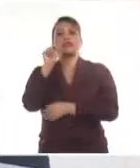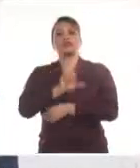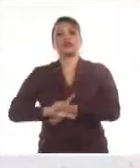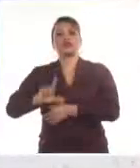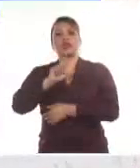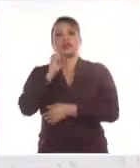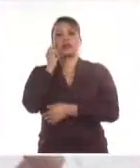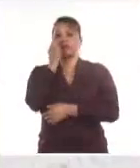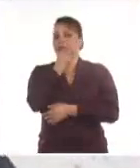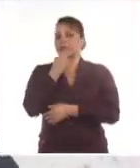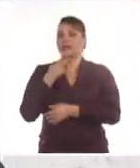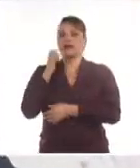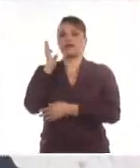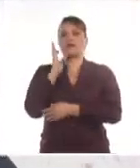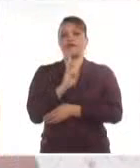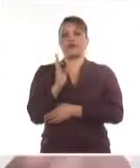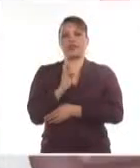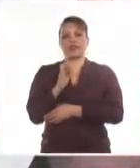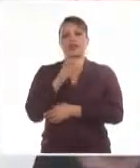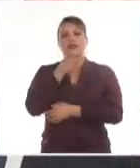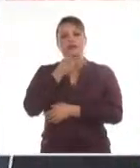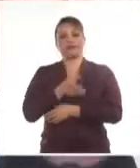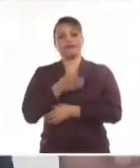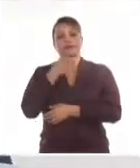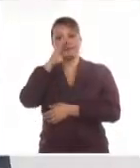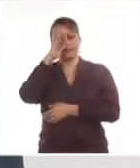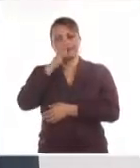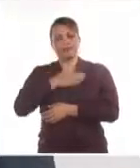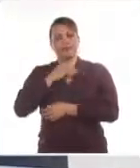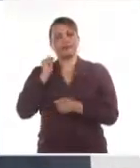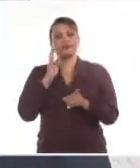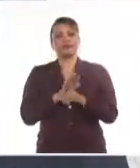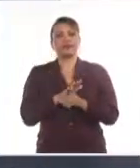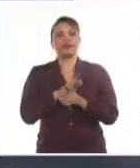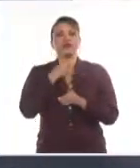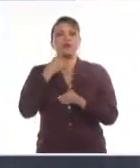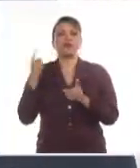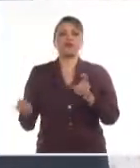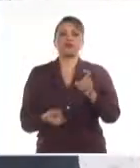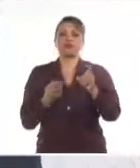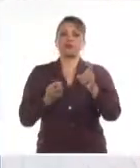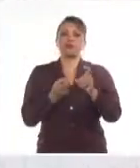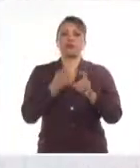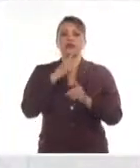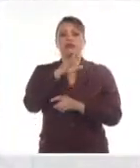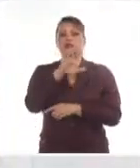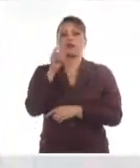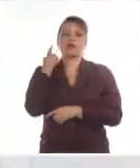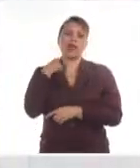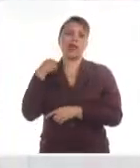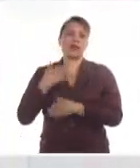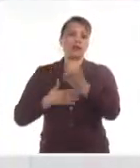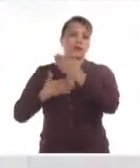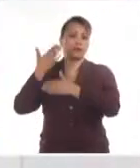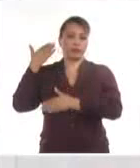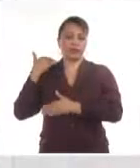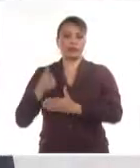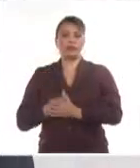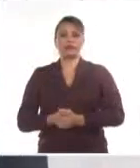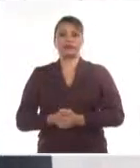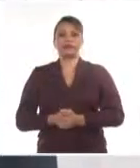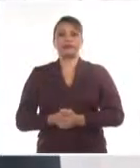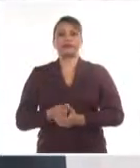martiano y fidelista de la revolución iniciada por él hace más de 150 años. Y decía